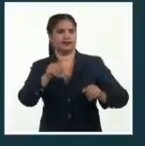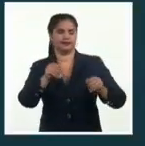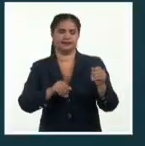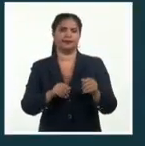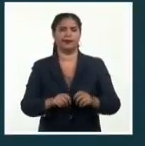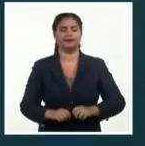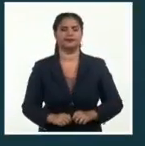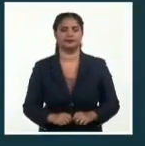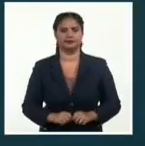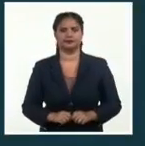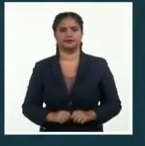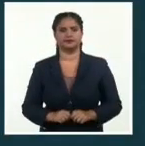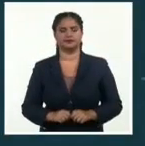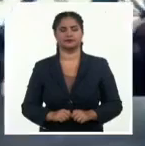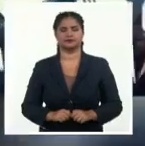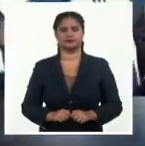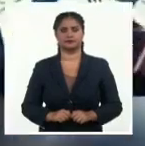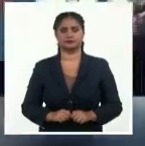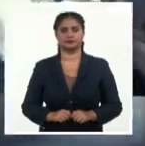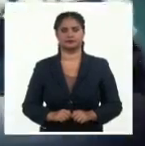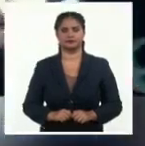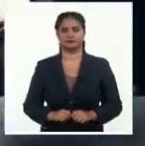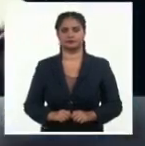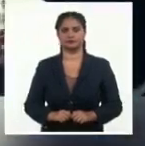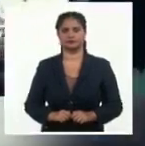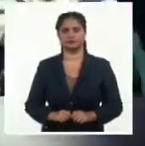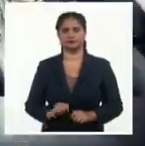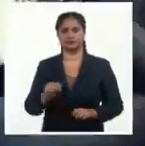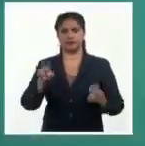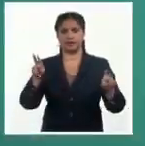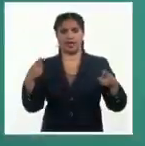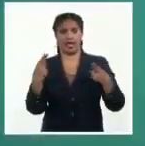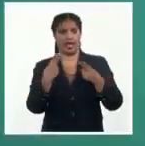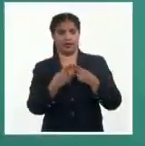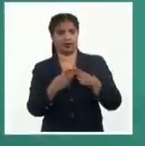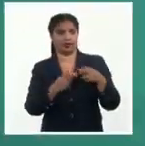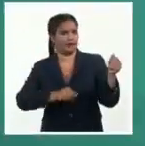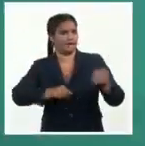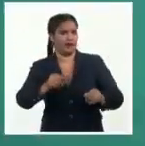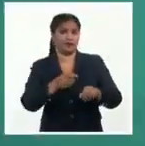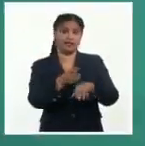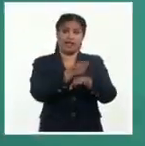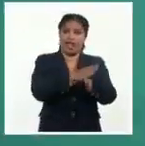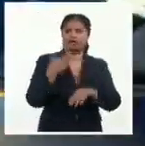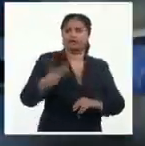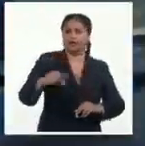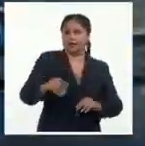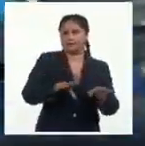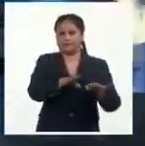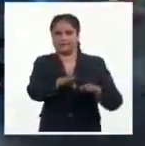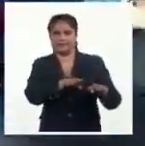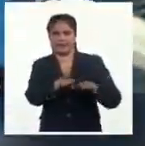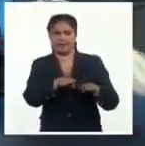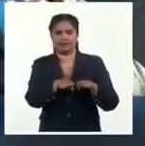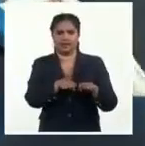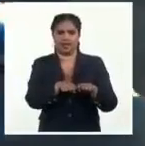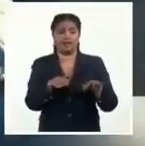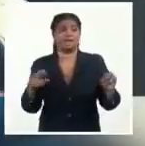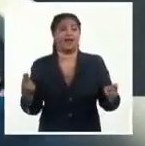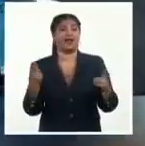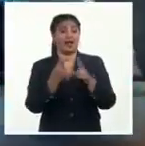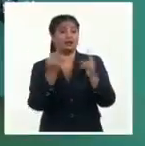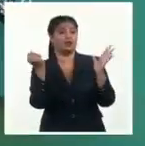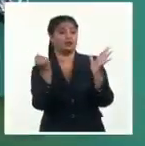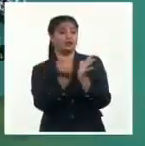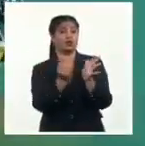optando en el torneo por el abierto y el mixto. Este evento servirá de preparación a la tripulación integrante del equipo Cuba rumbo al Campeonato